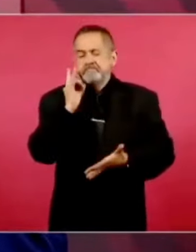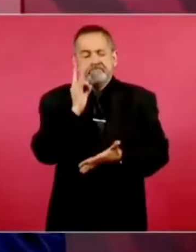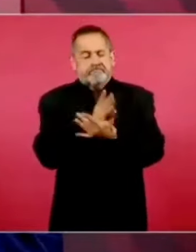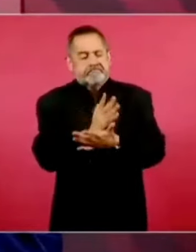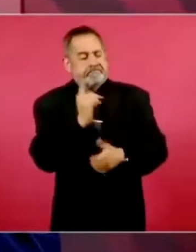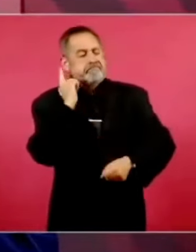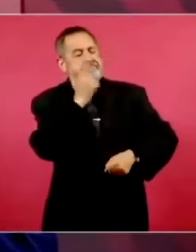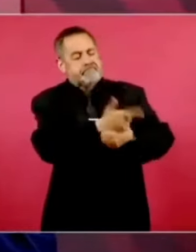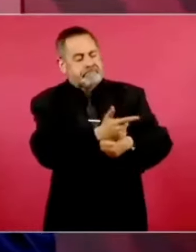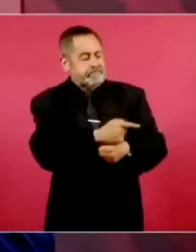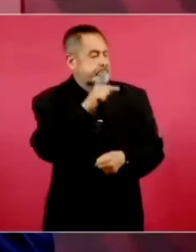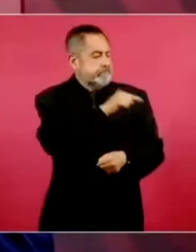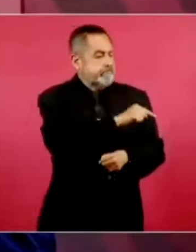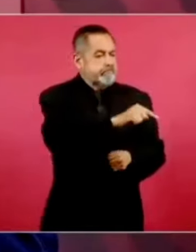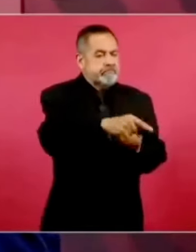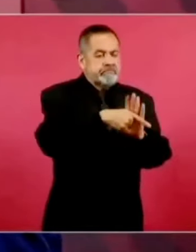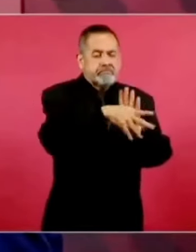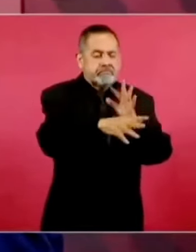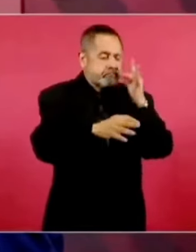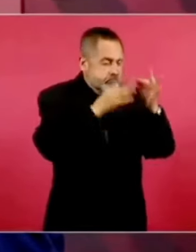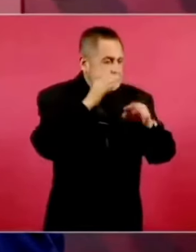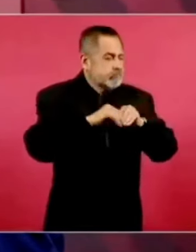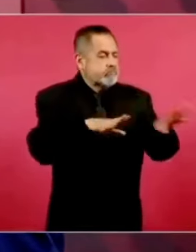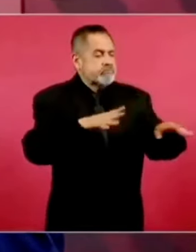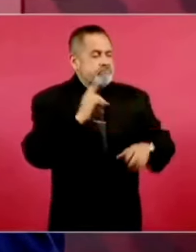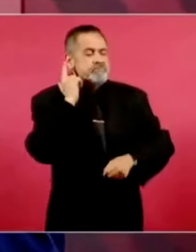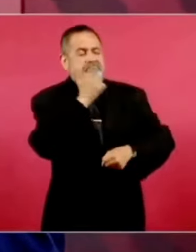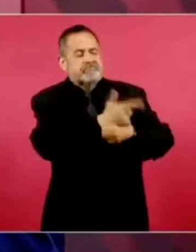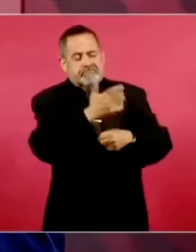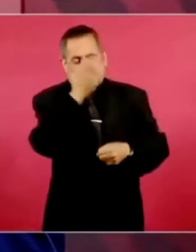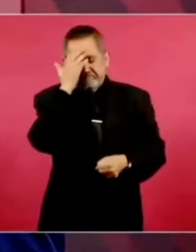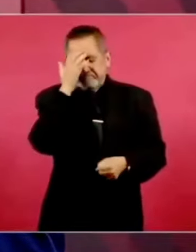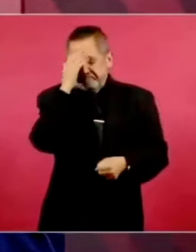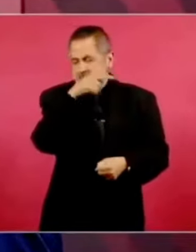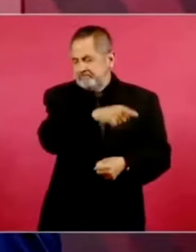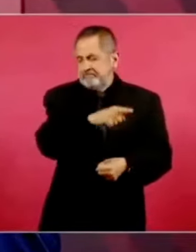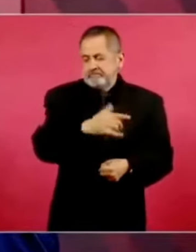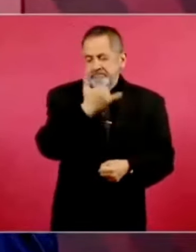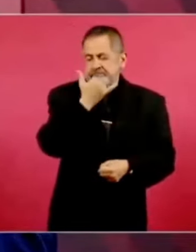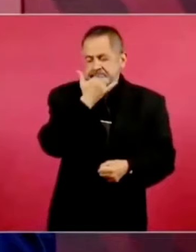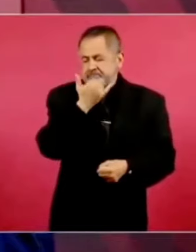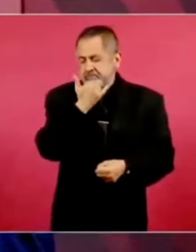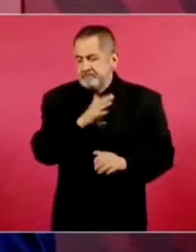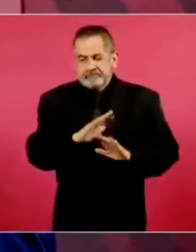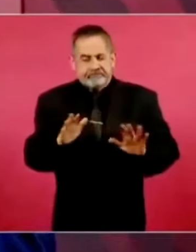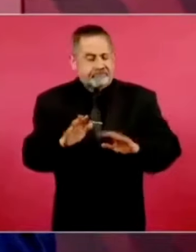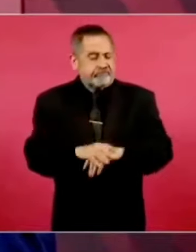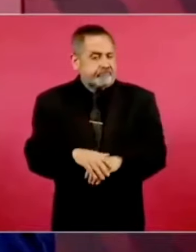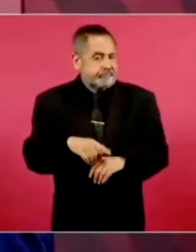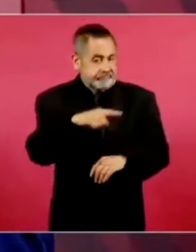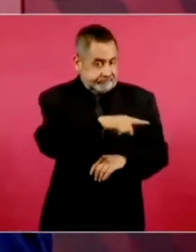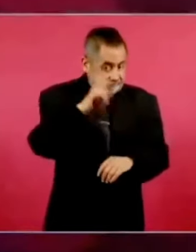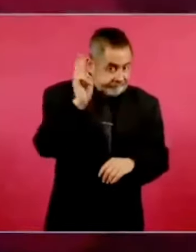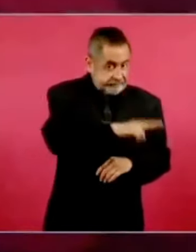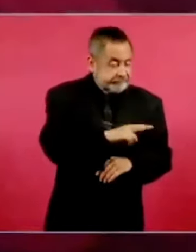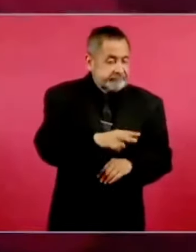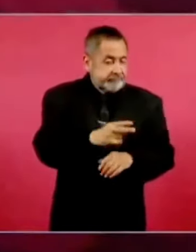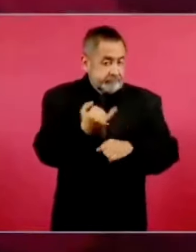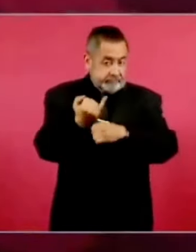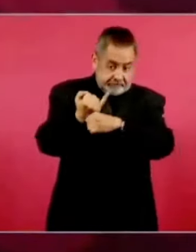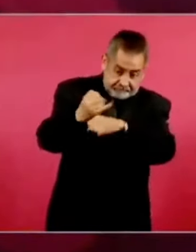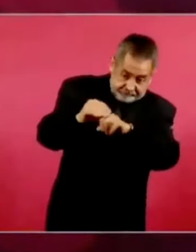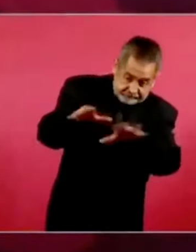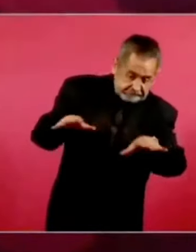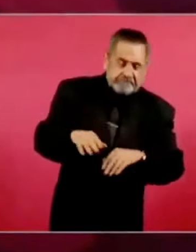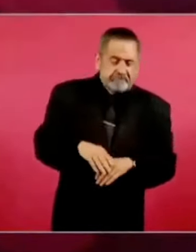de información, que en sentido estricto son medios de